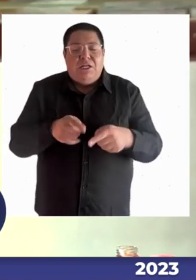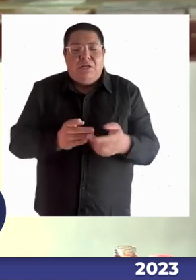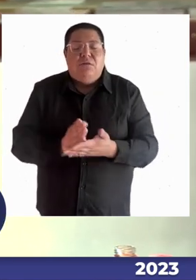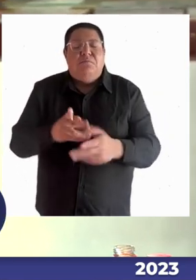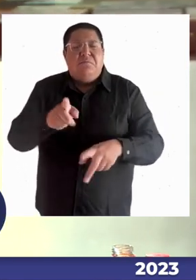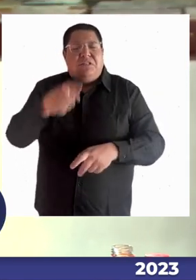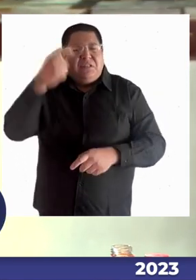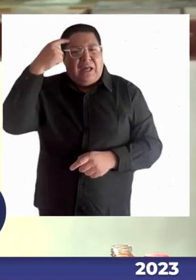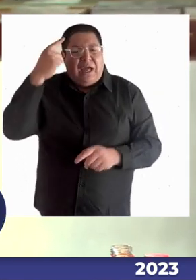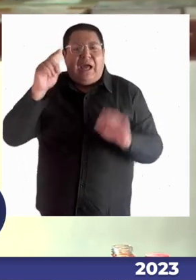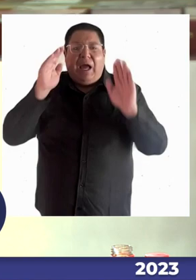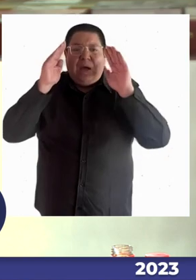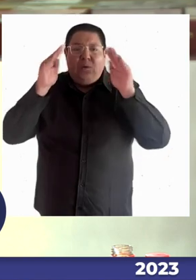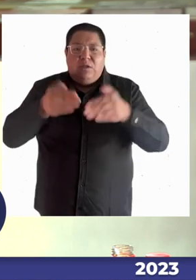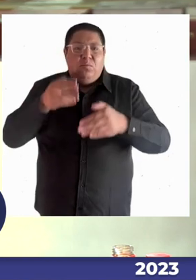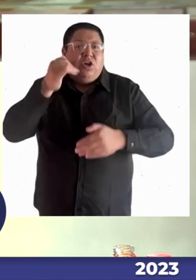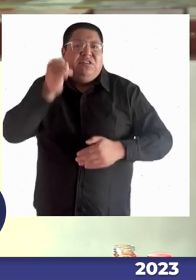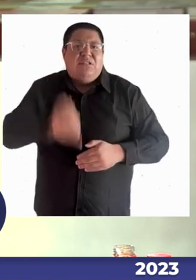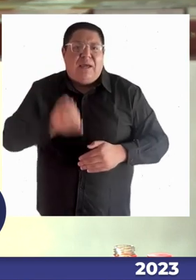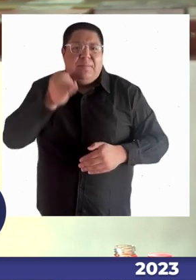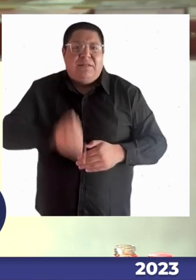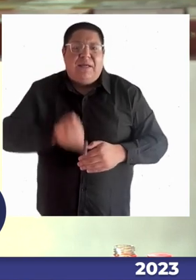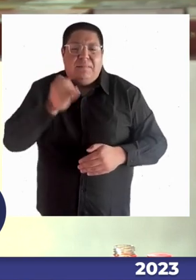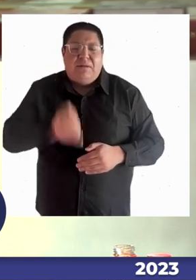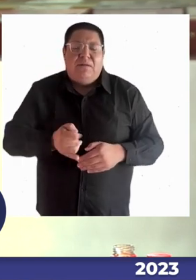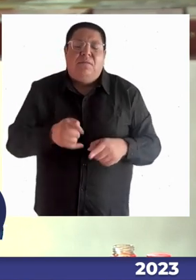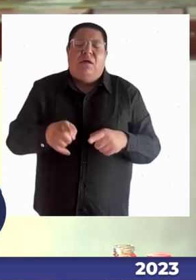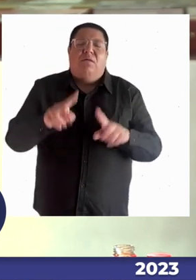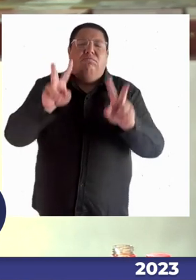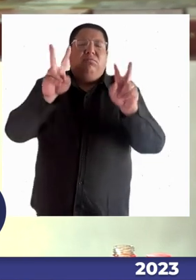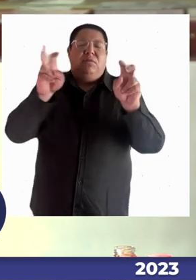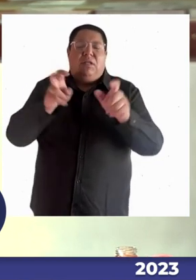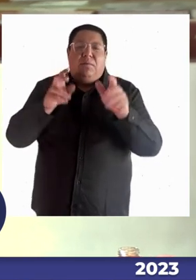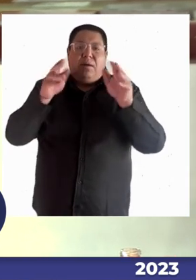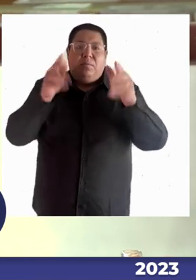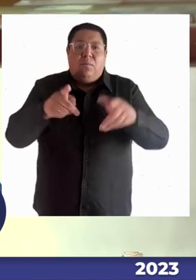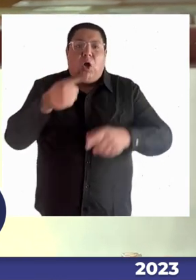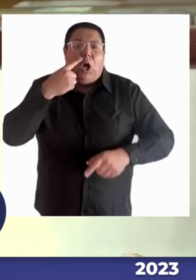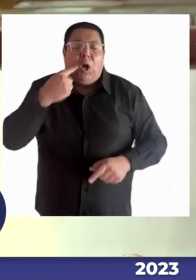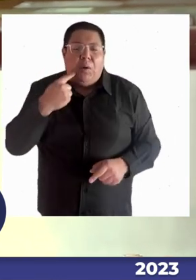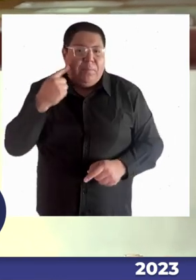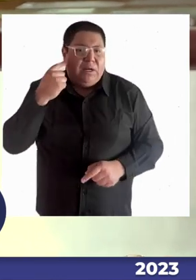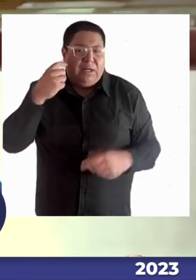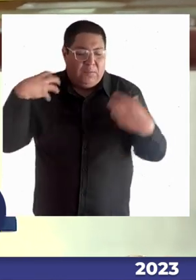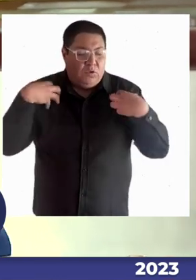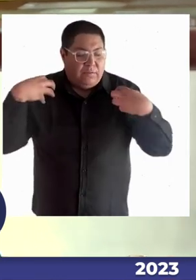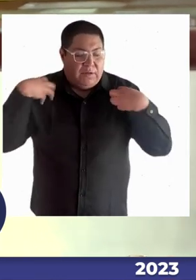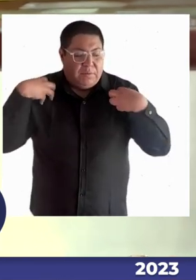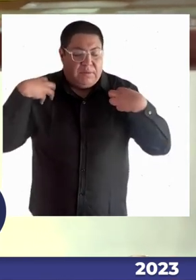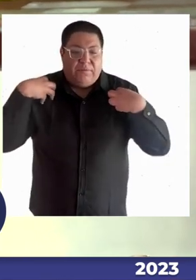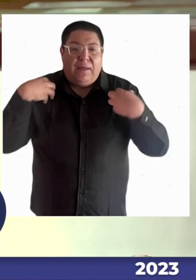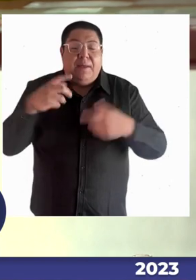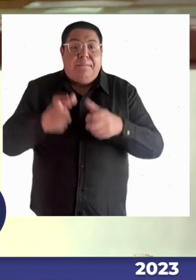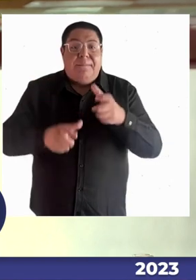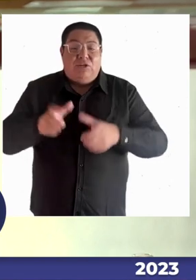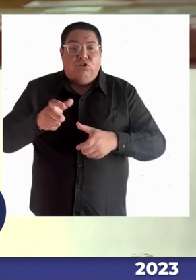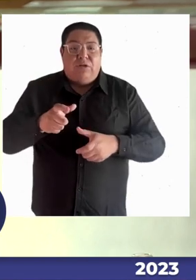género que se va a aplicar en la ley, eso se espera que no suceda. Pero eso todo ha sido porque hemos hecho un trabajo en conjunto